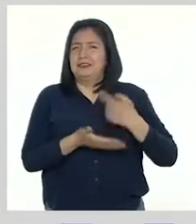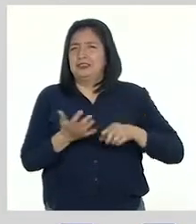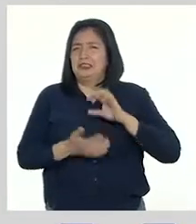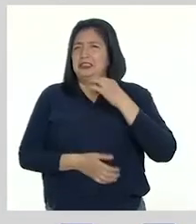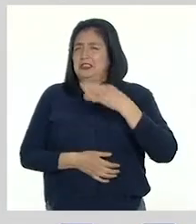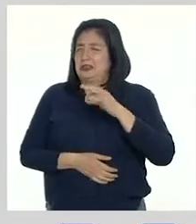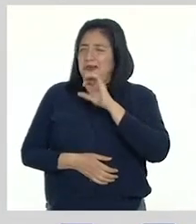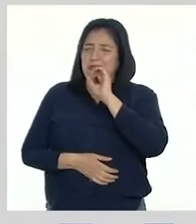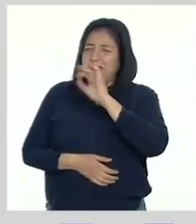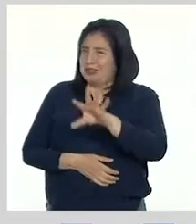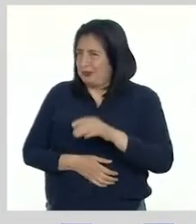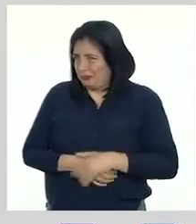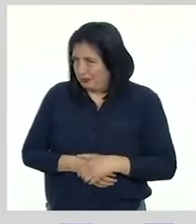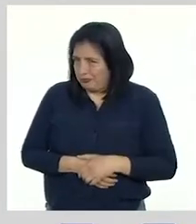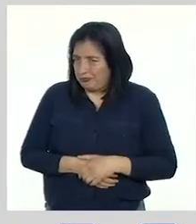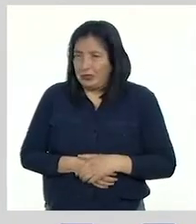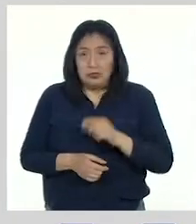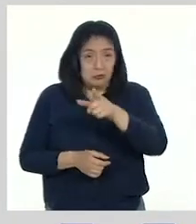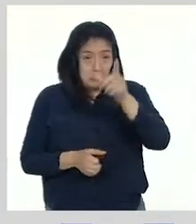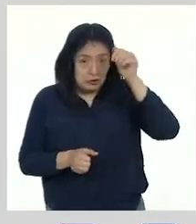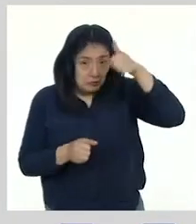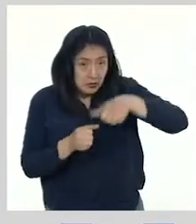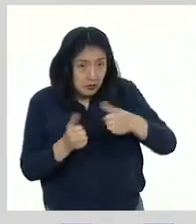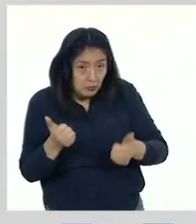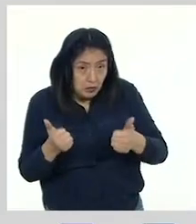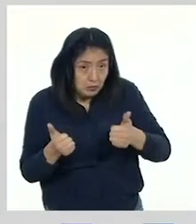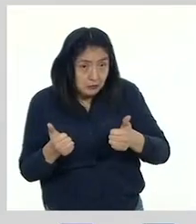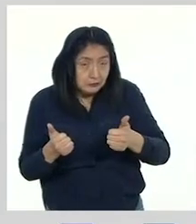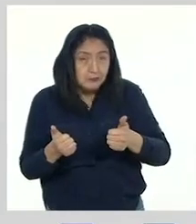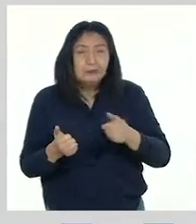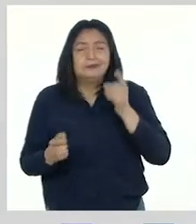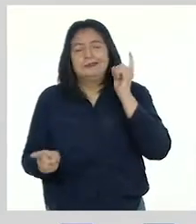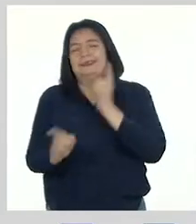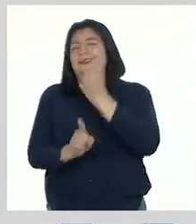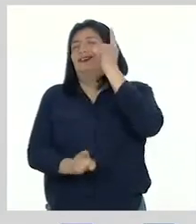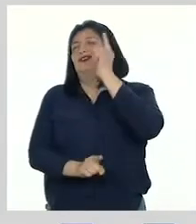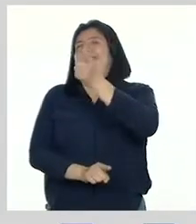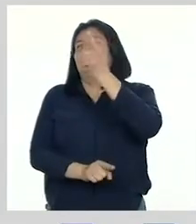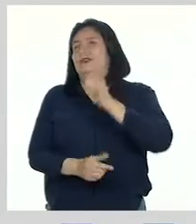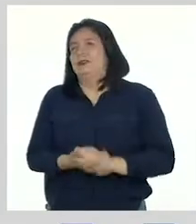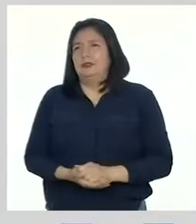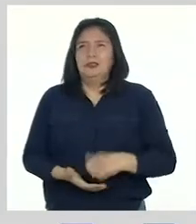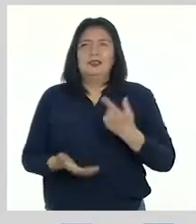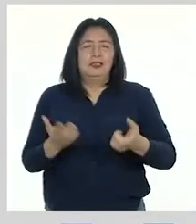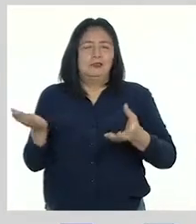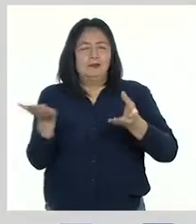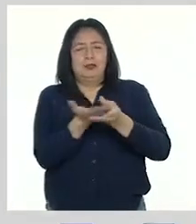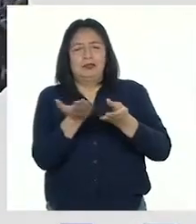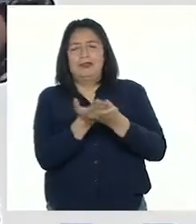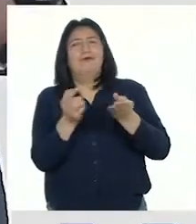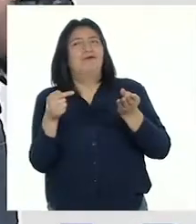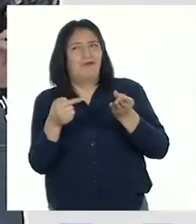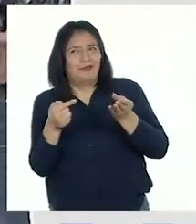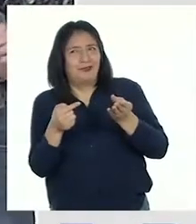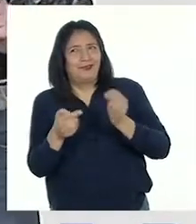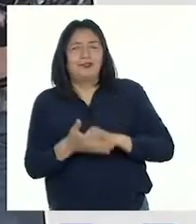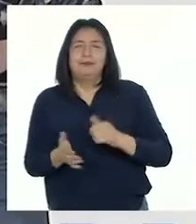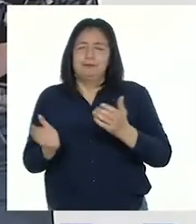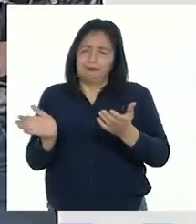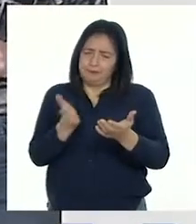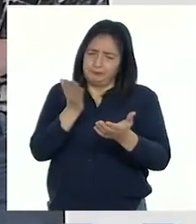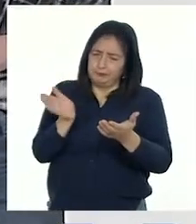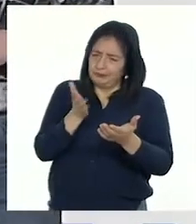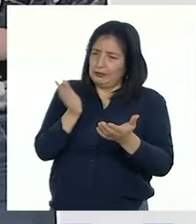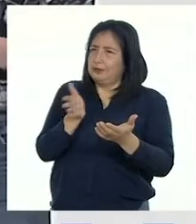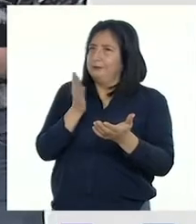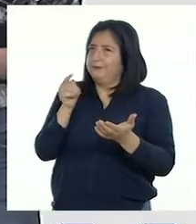mencionamos todo el tiempo. ¿Recuerdan cuál es? Exacto, el portafolio. La revisión del